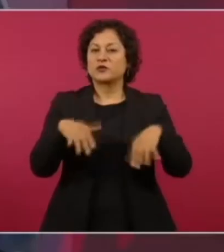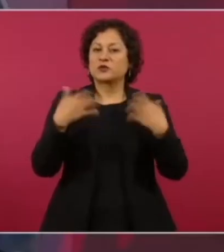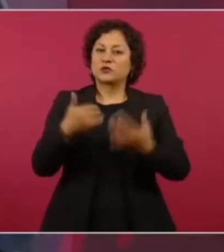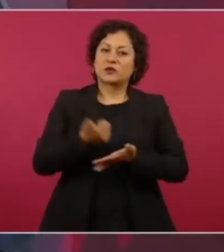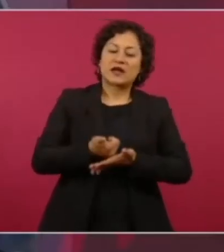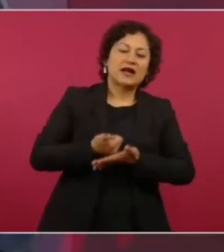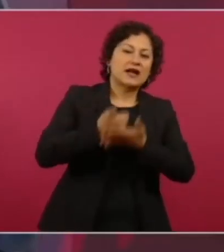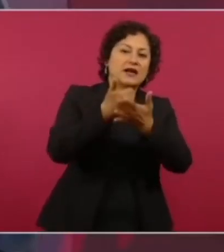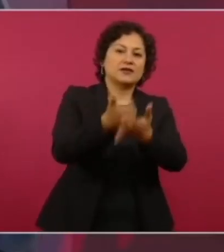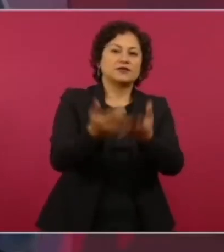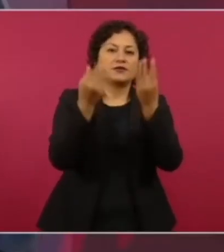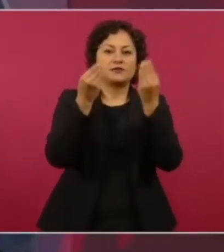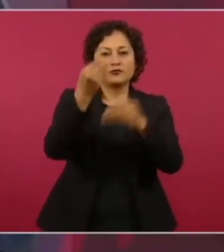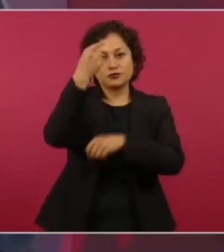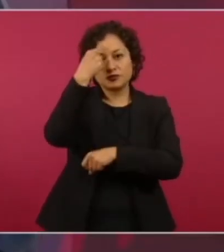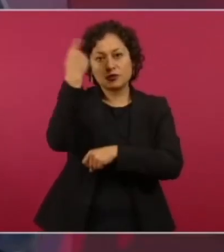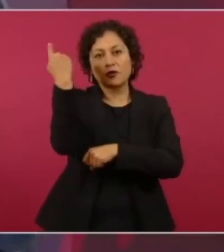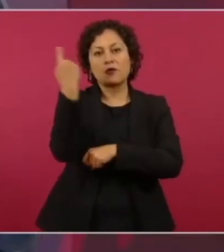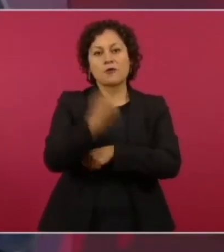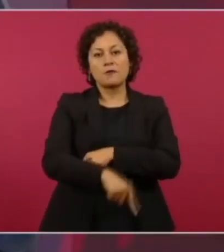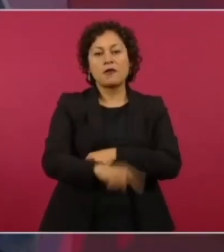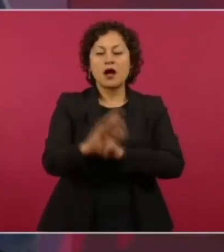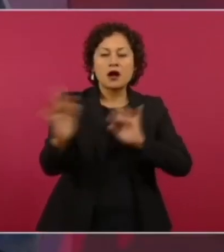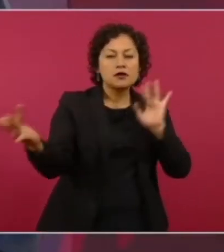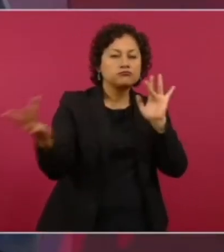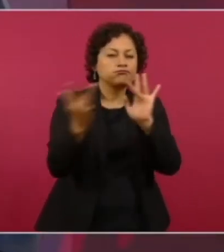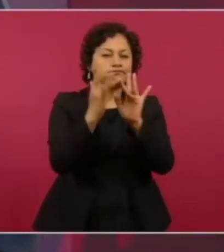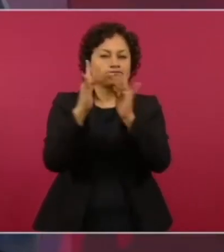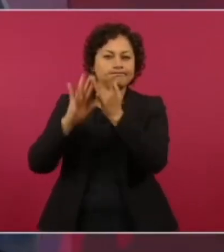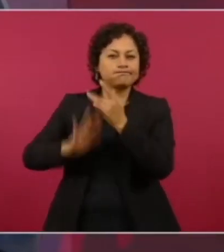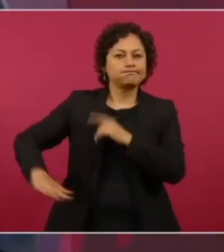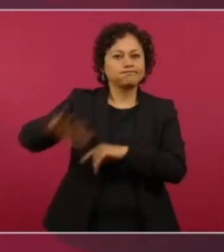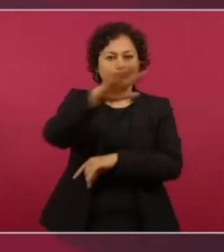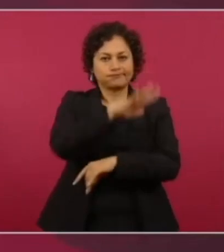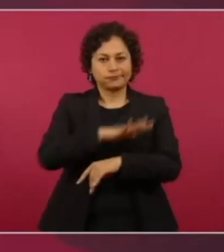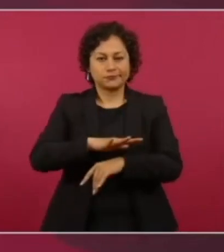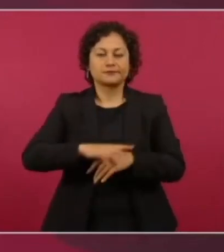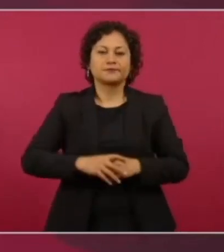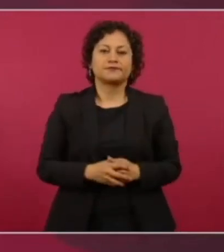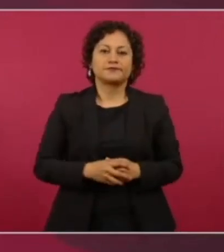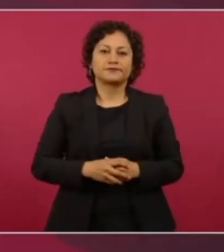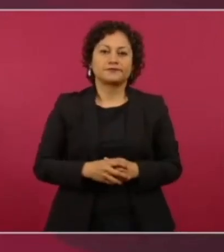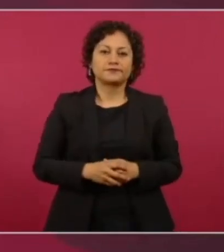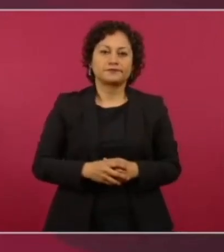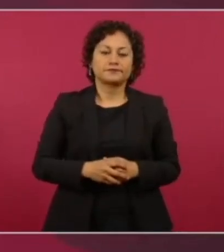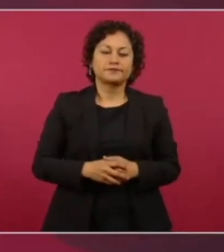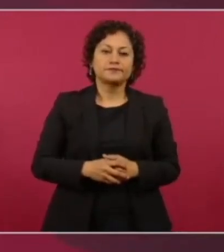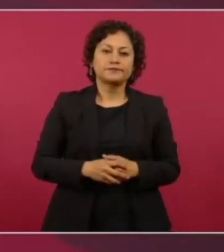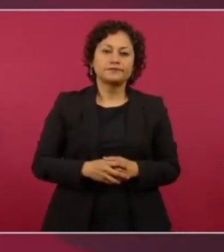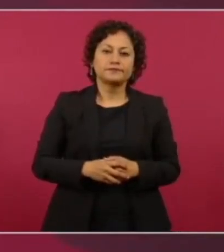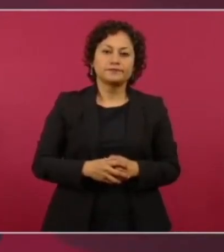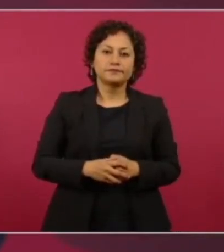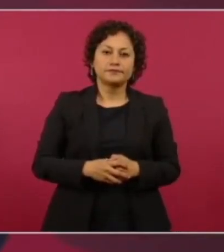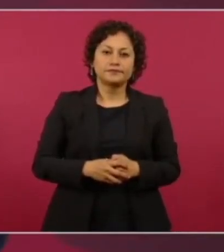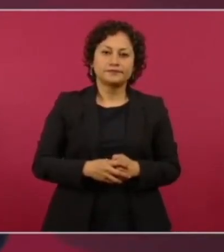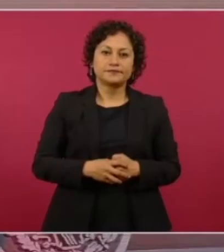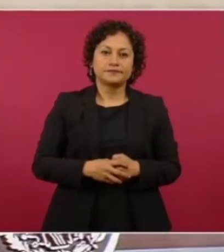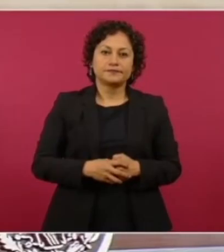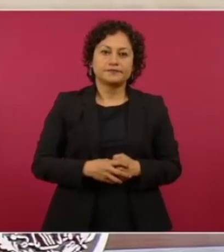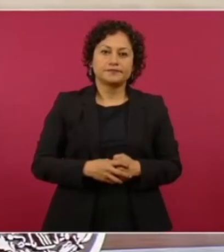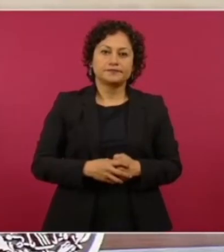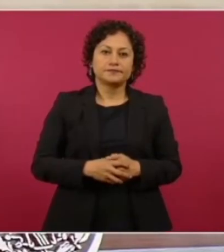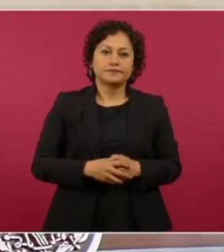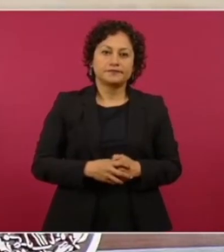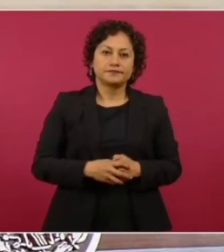Mejorar la comunicación y vamos a ver lo